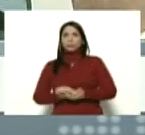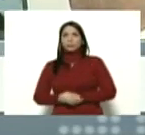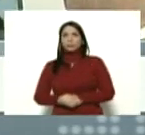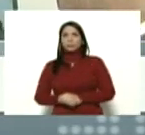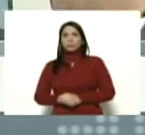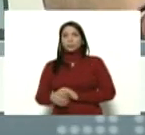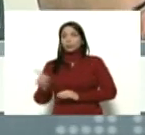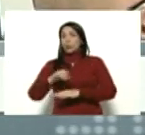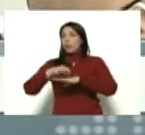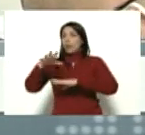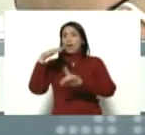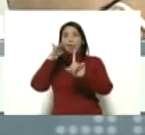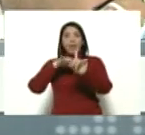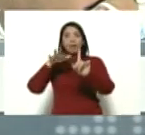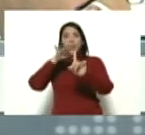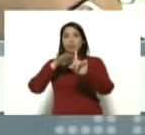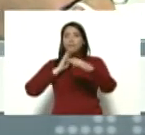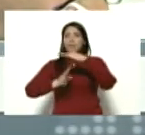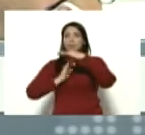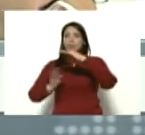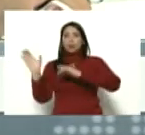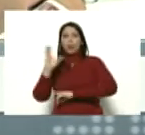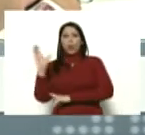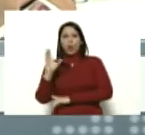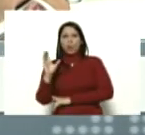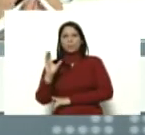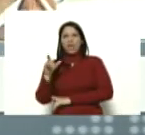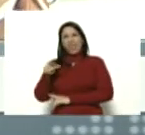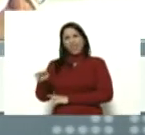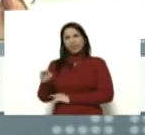No se dejen engañar por migración Colombia. Son unos